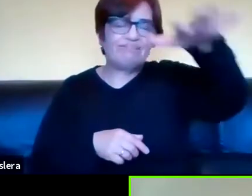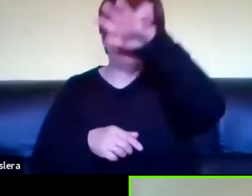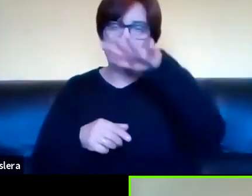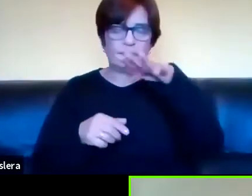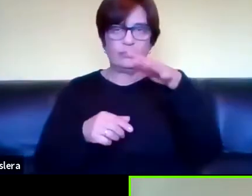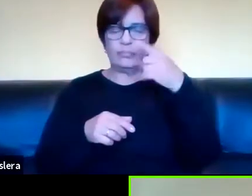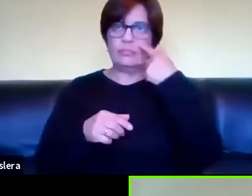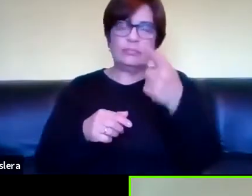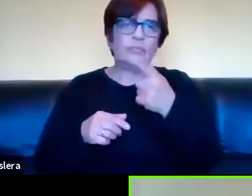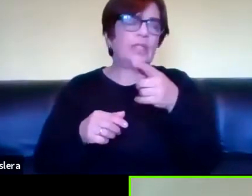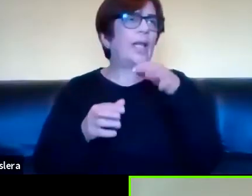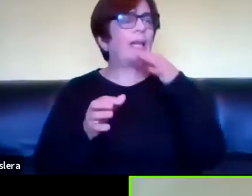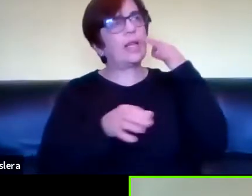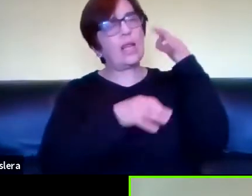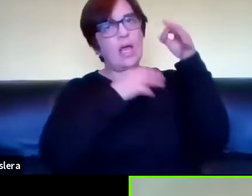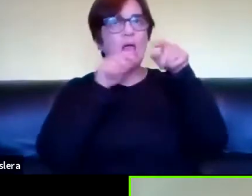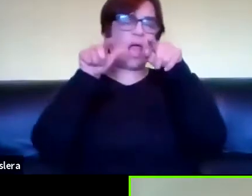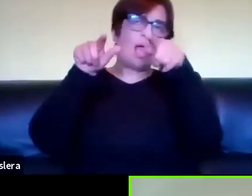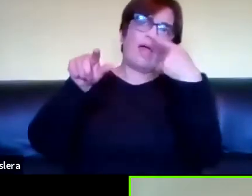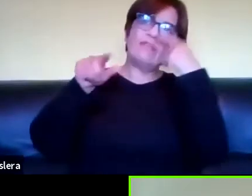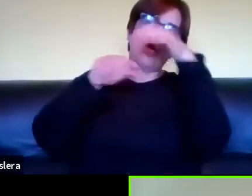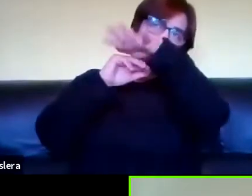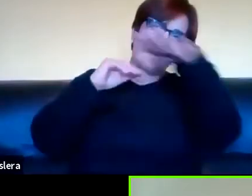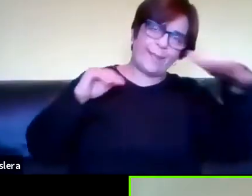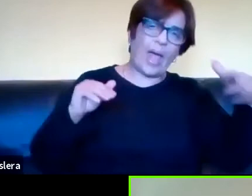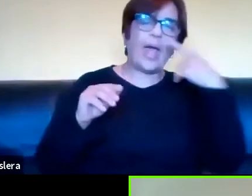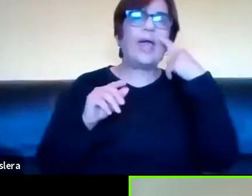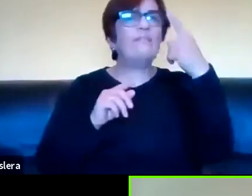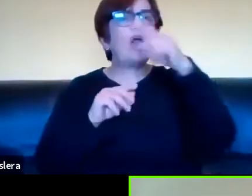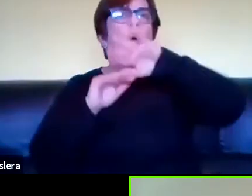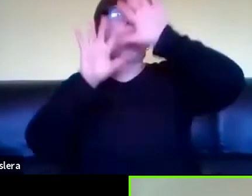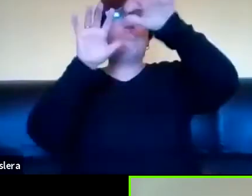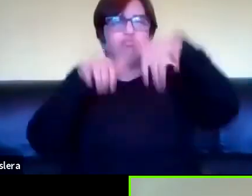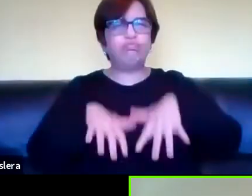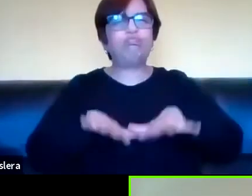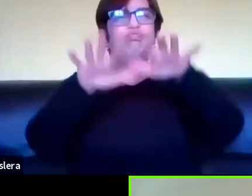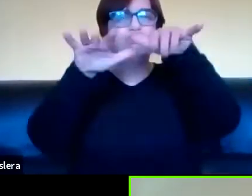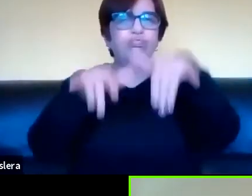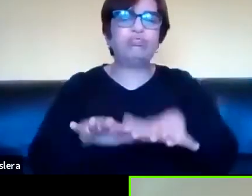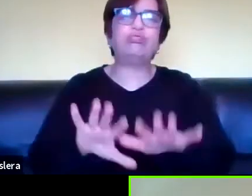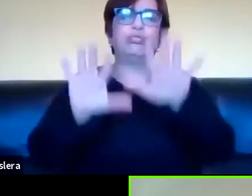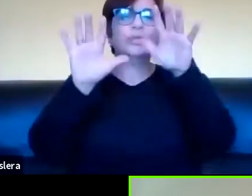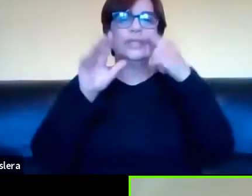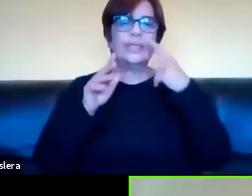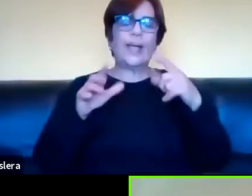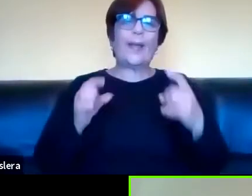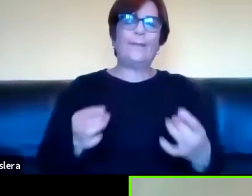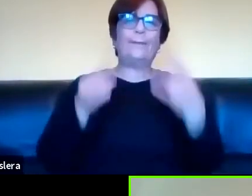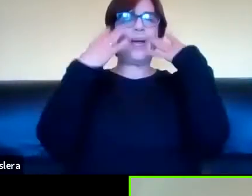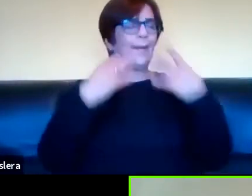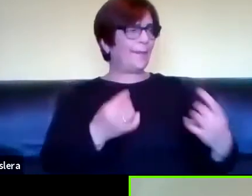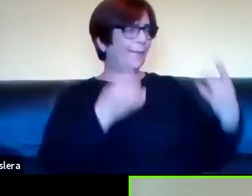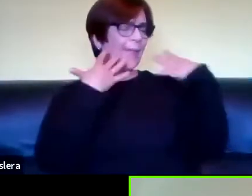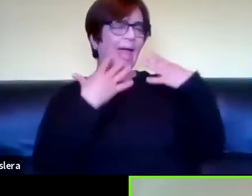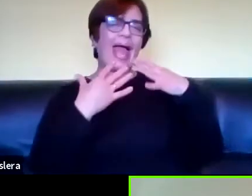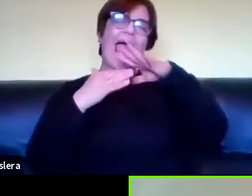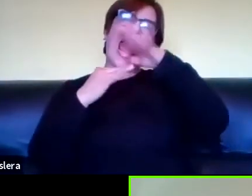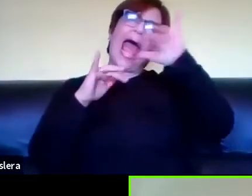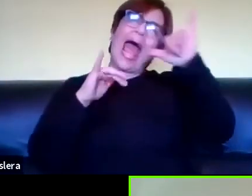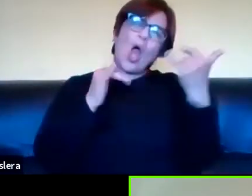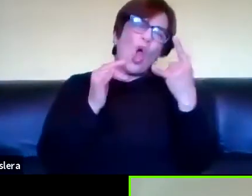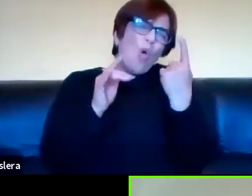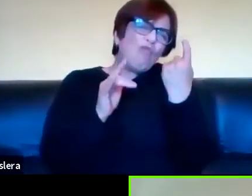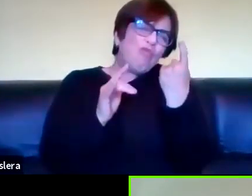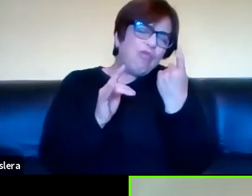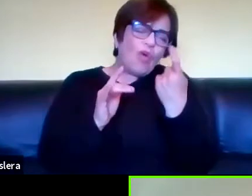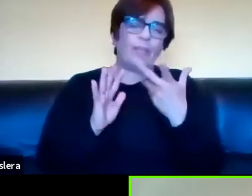tengo que describir bueno acá se ve el mar se ven las olas saltando y salpicando de un azul intenso y